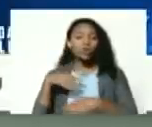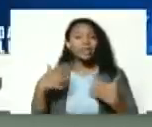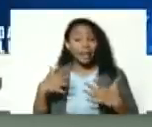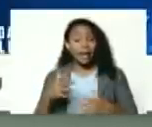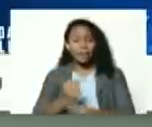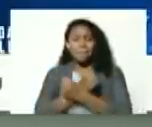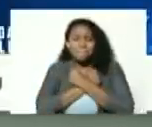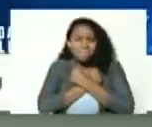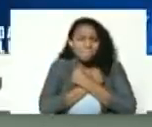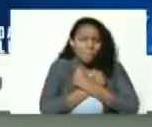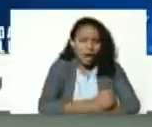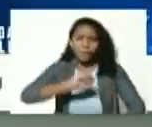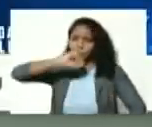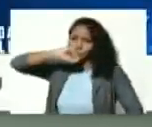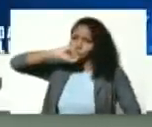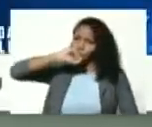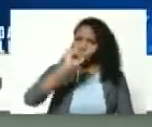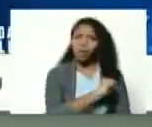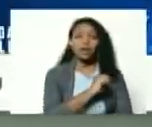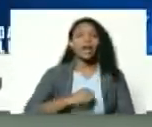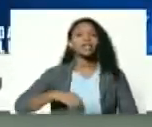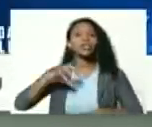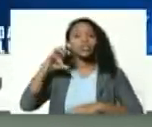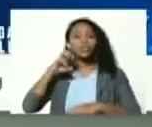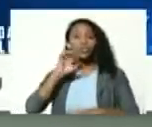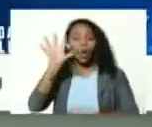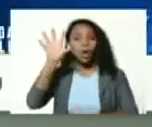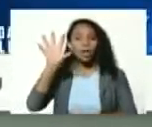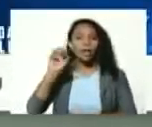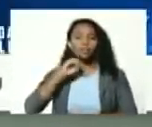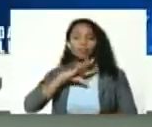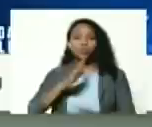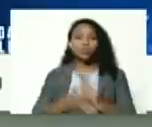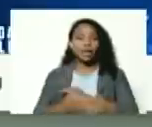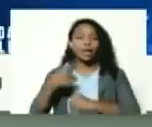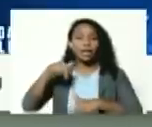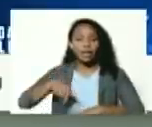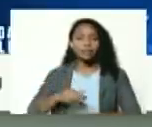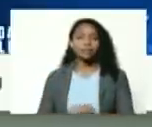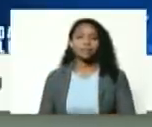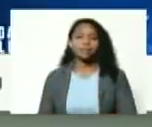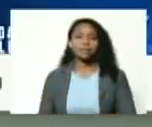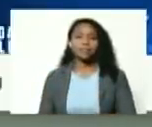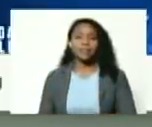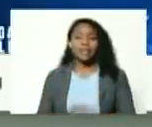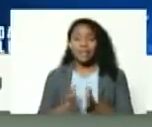aman con pasión la historia patria son los grandes historiadores